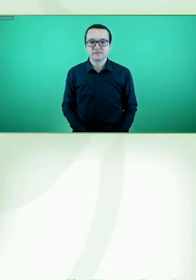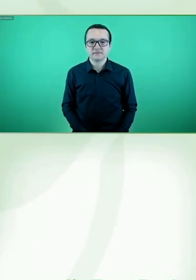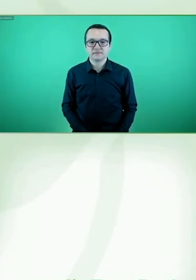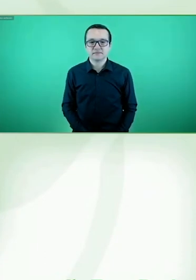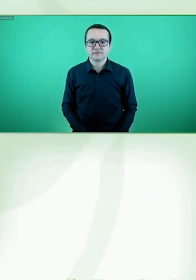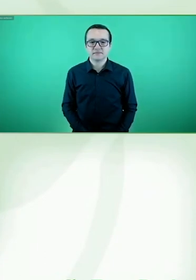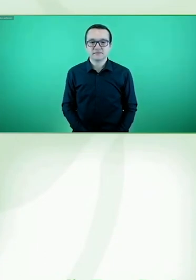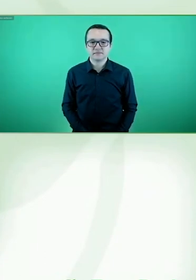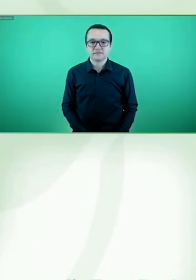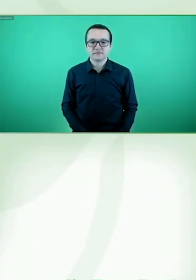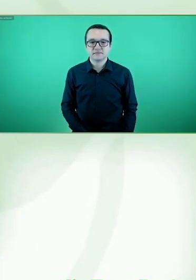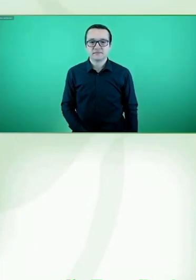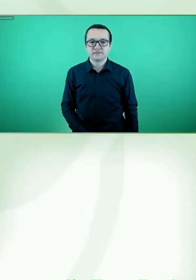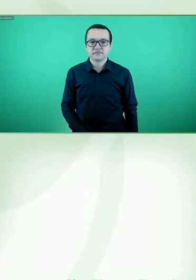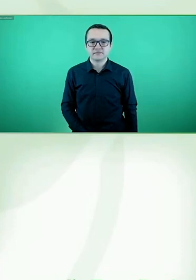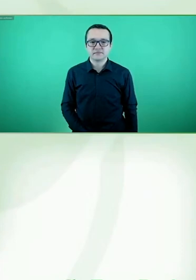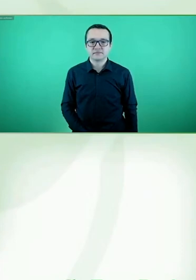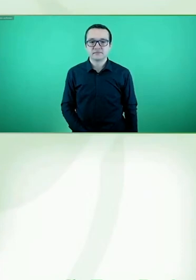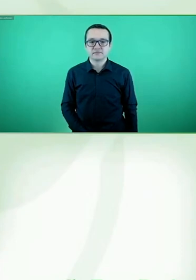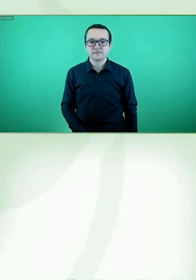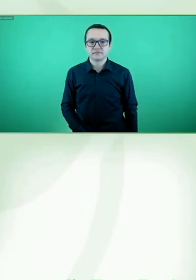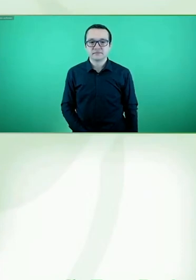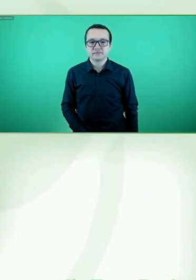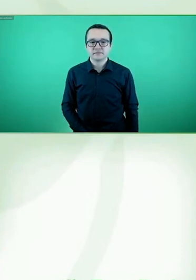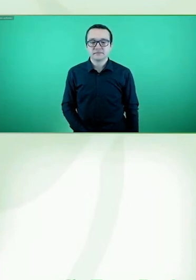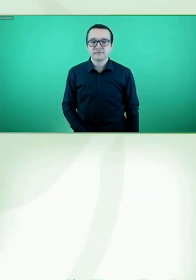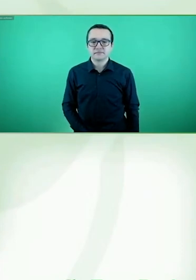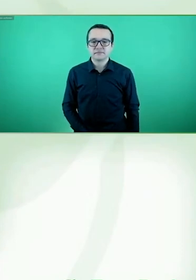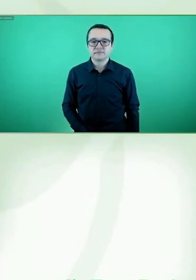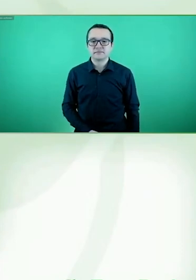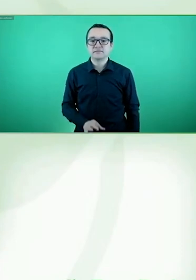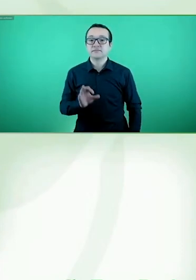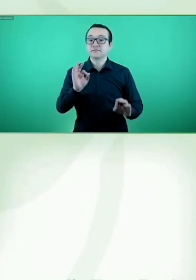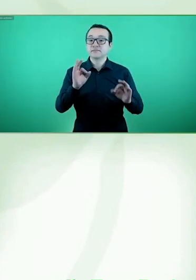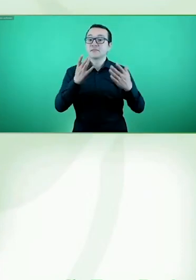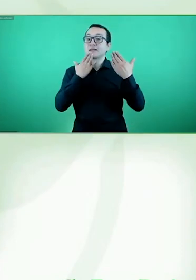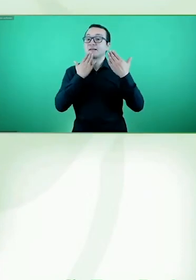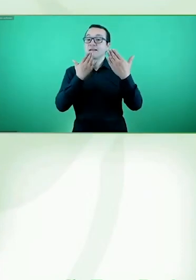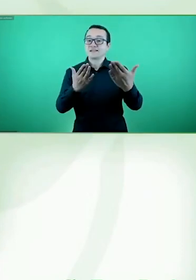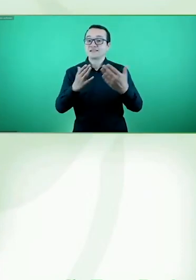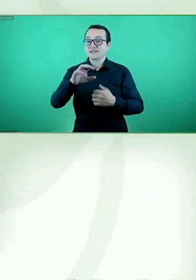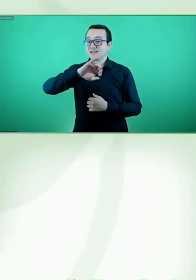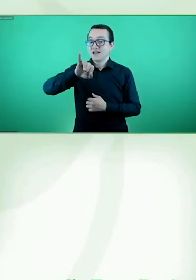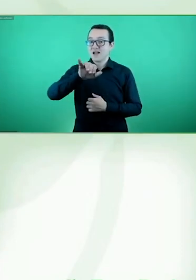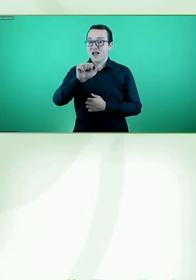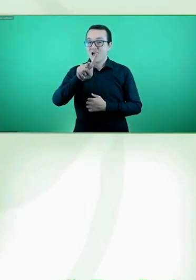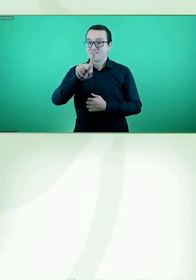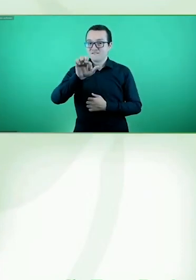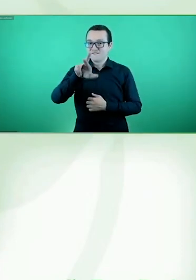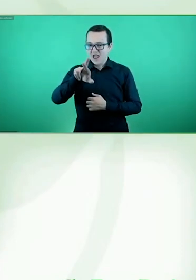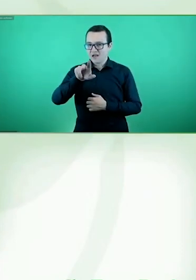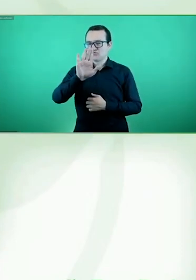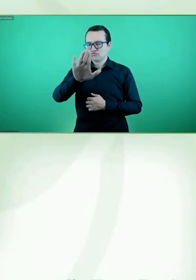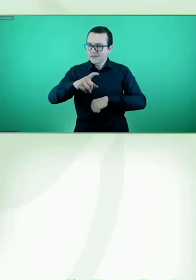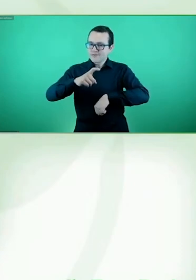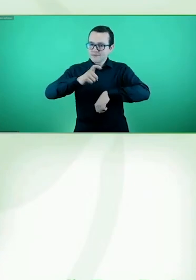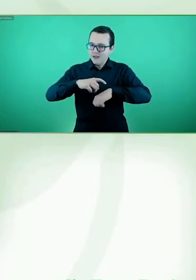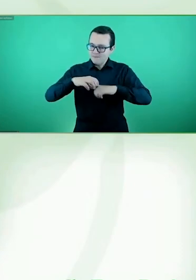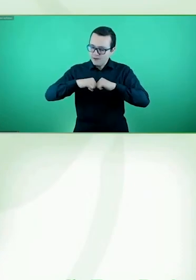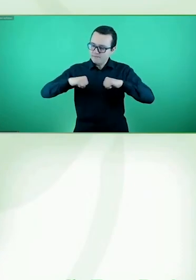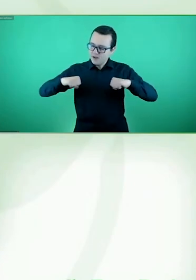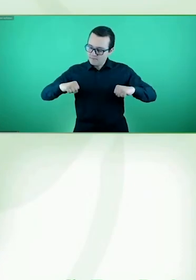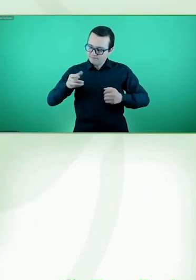Quiero agradecer nuevamente a Javier por haberse dado el tiempo y la preocupación de preparar este video para esta